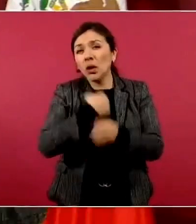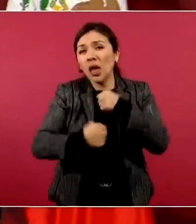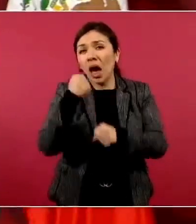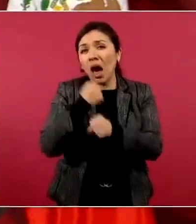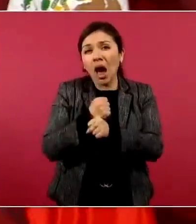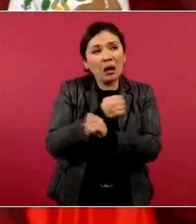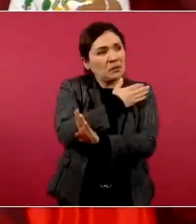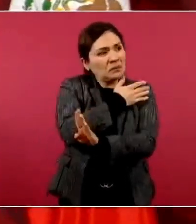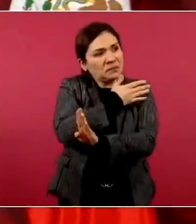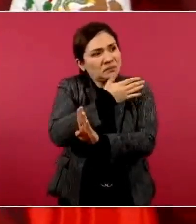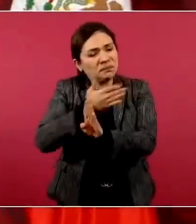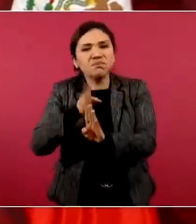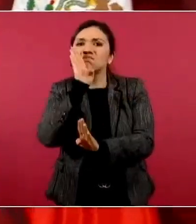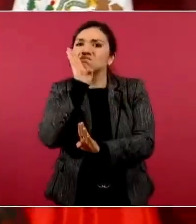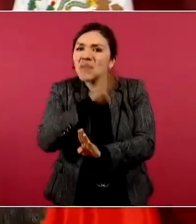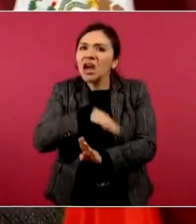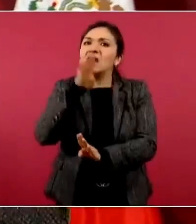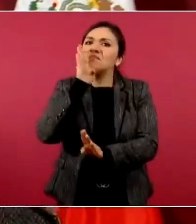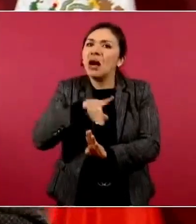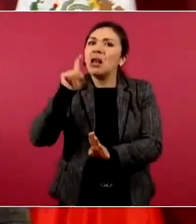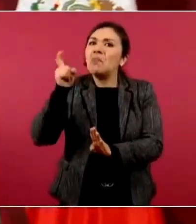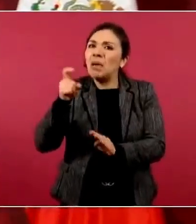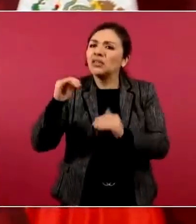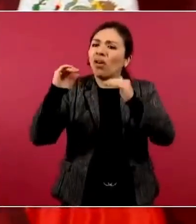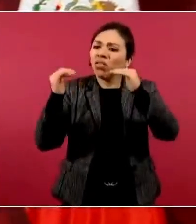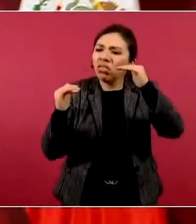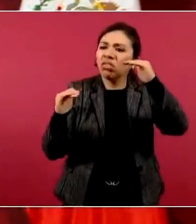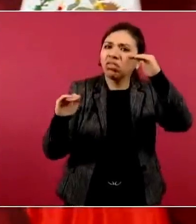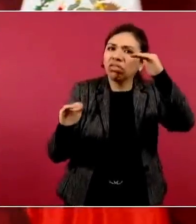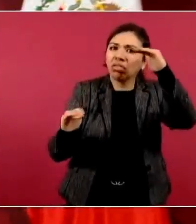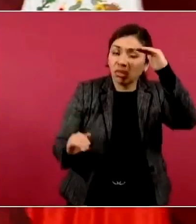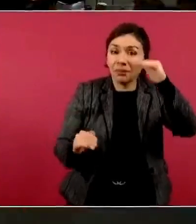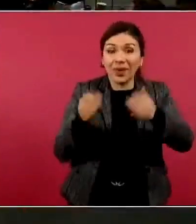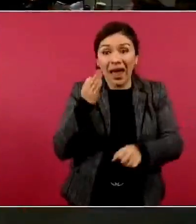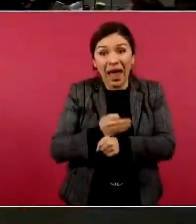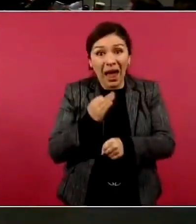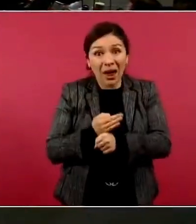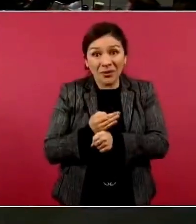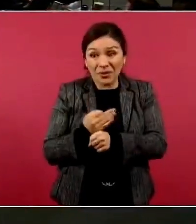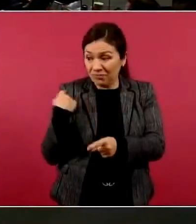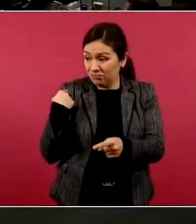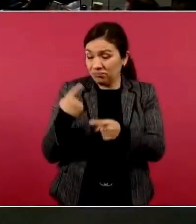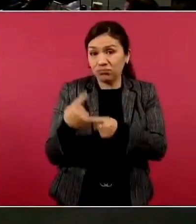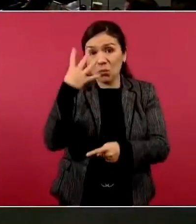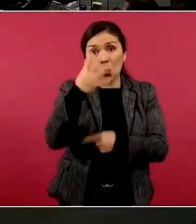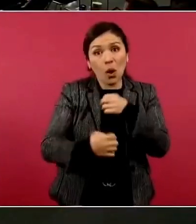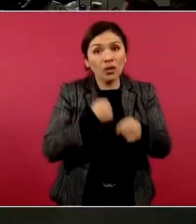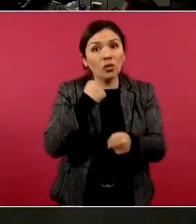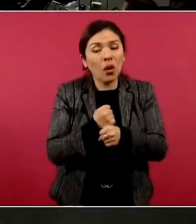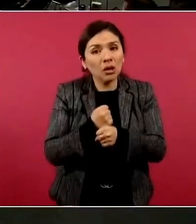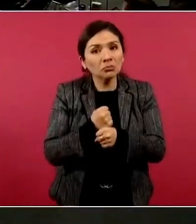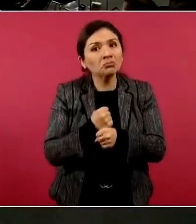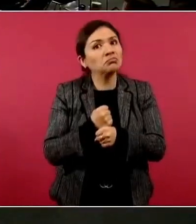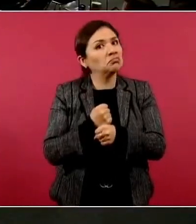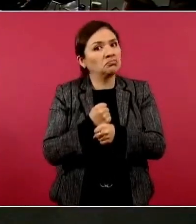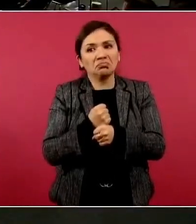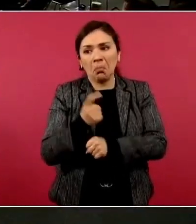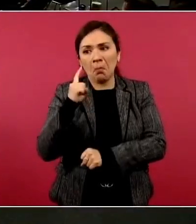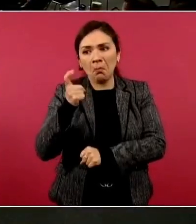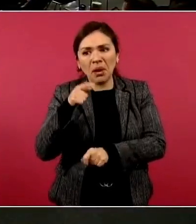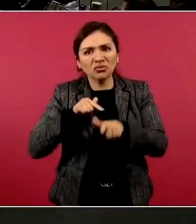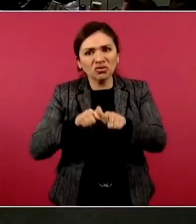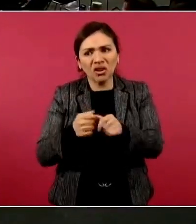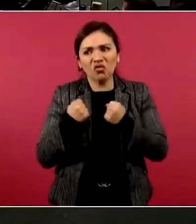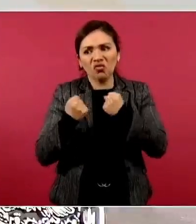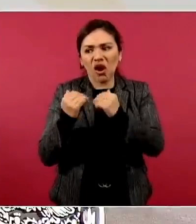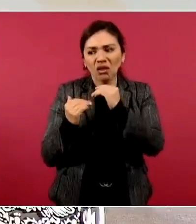Siempre eran devaluaciones. Y nosotros llevamos cuatro años y no se ha devaluado el peso,